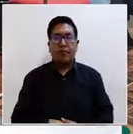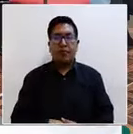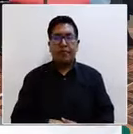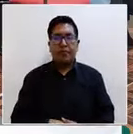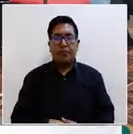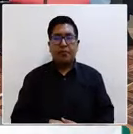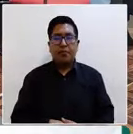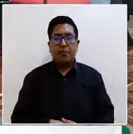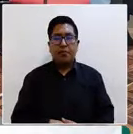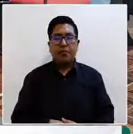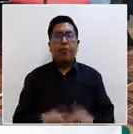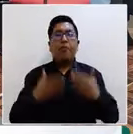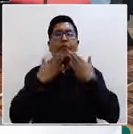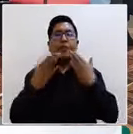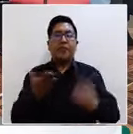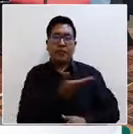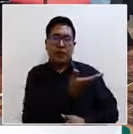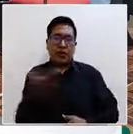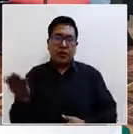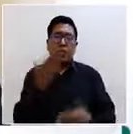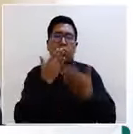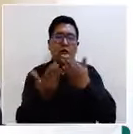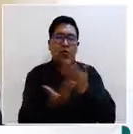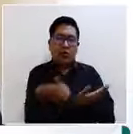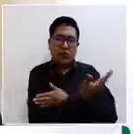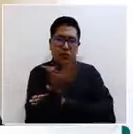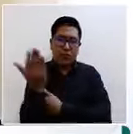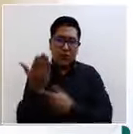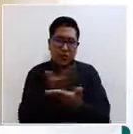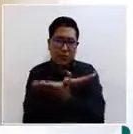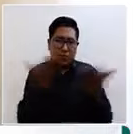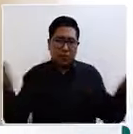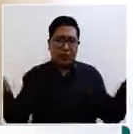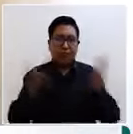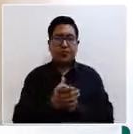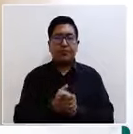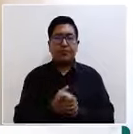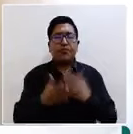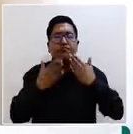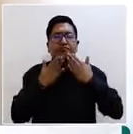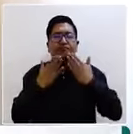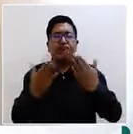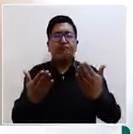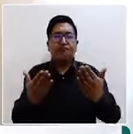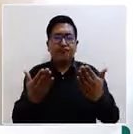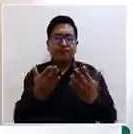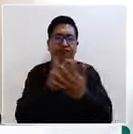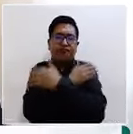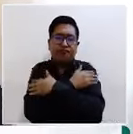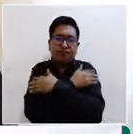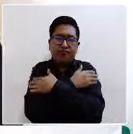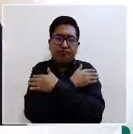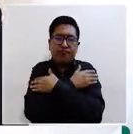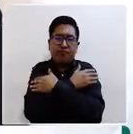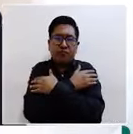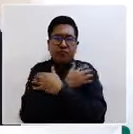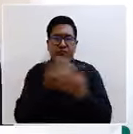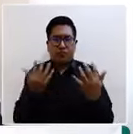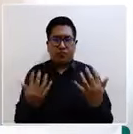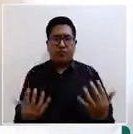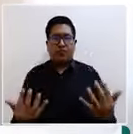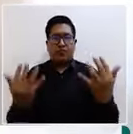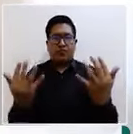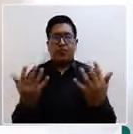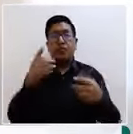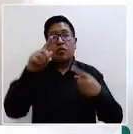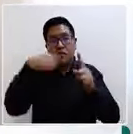Muchísimas gracias, buenos días a todas, a todos. Muchísimas gracias, un saludo también a mis compañeros y compañeras de